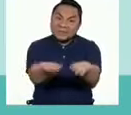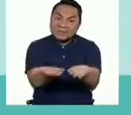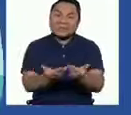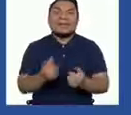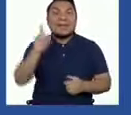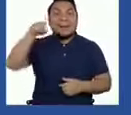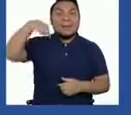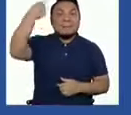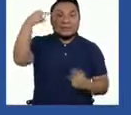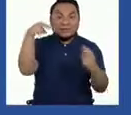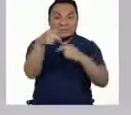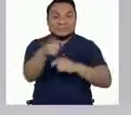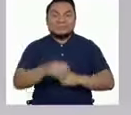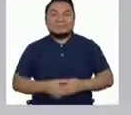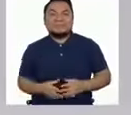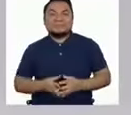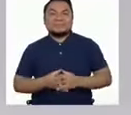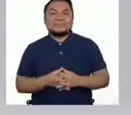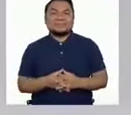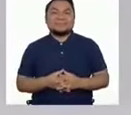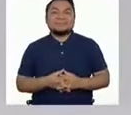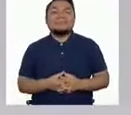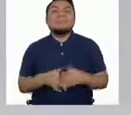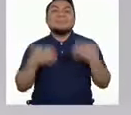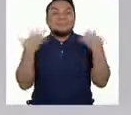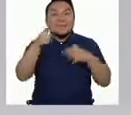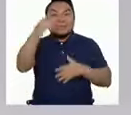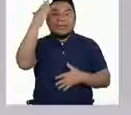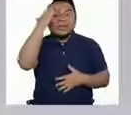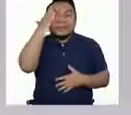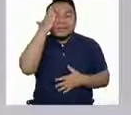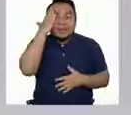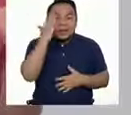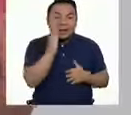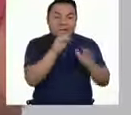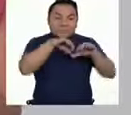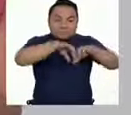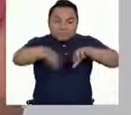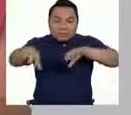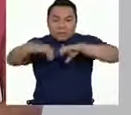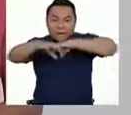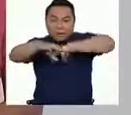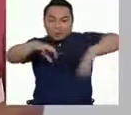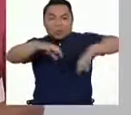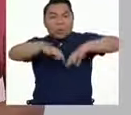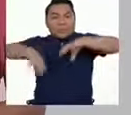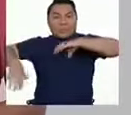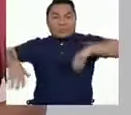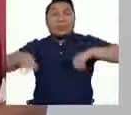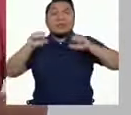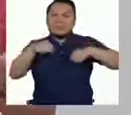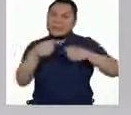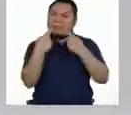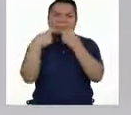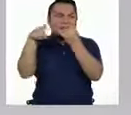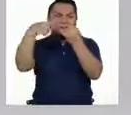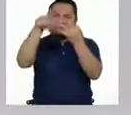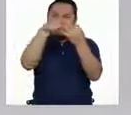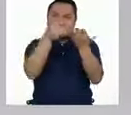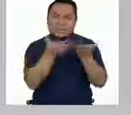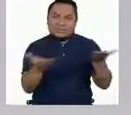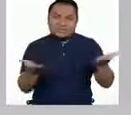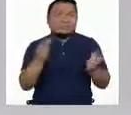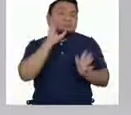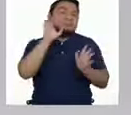¡Nos vemos pronto! Ahora ya saben que la clasificación y la agrupación nos sirven para muchas cosas. Por